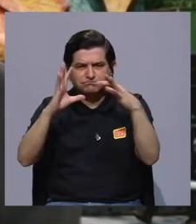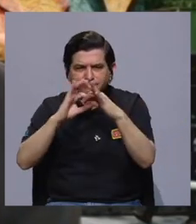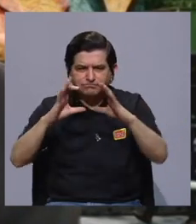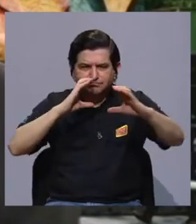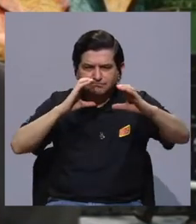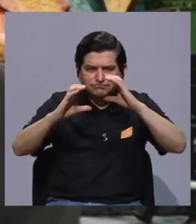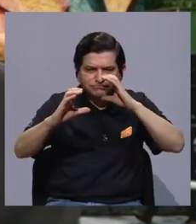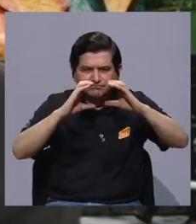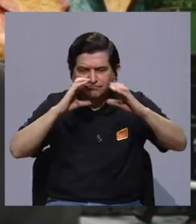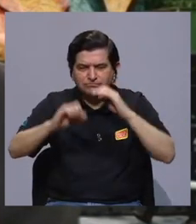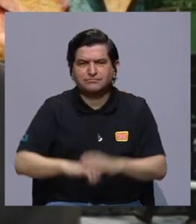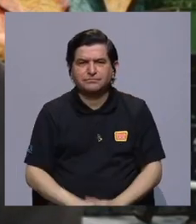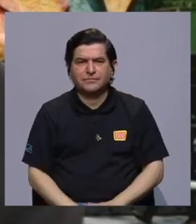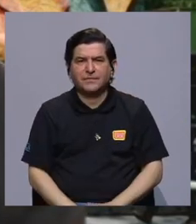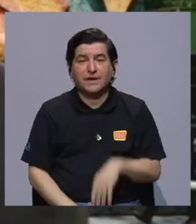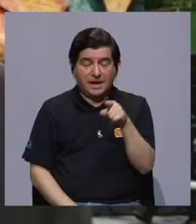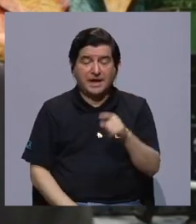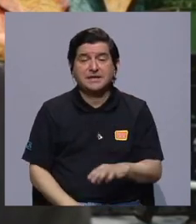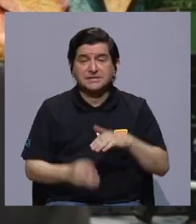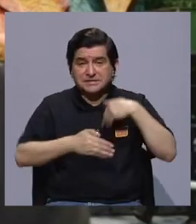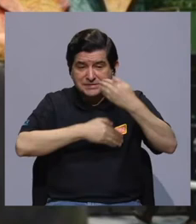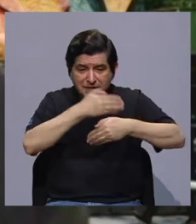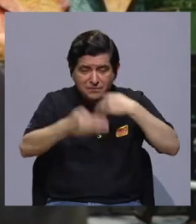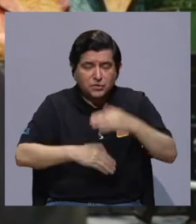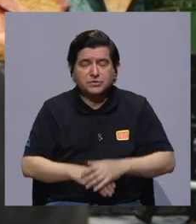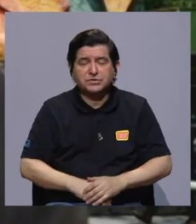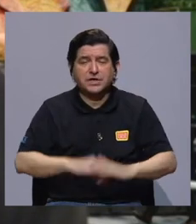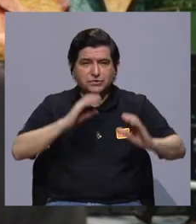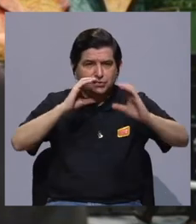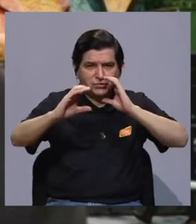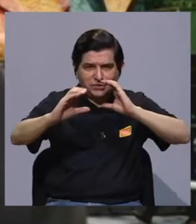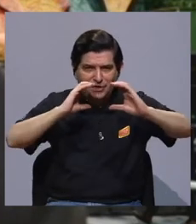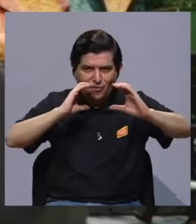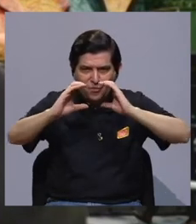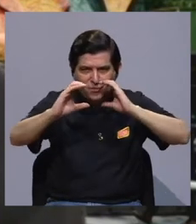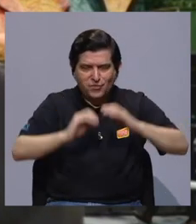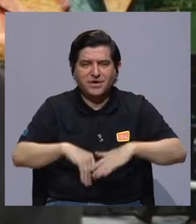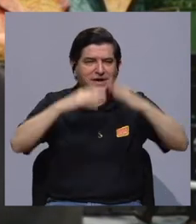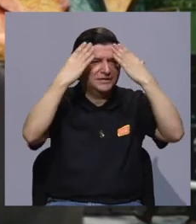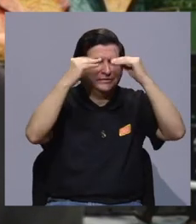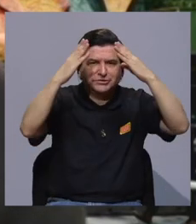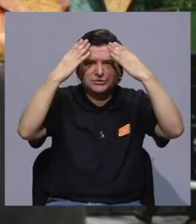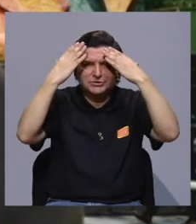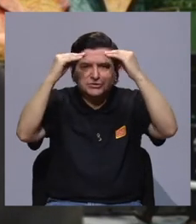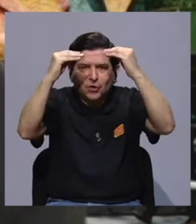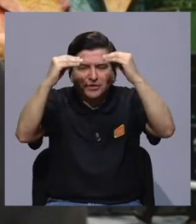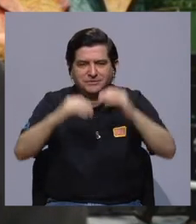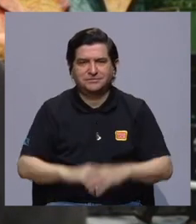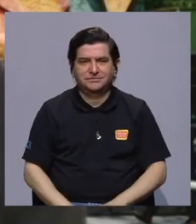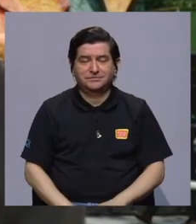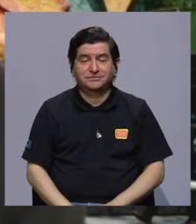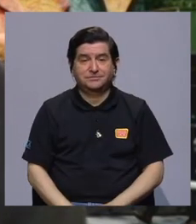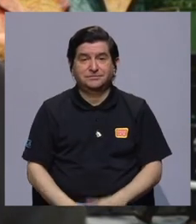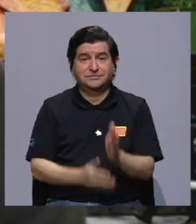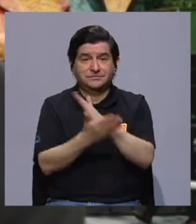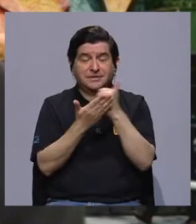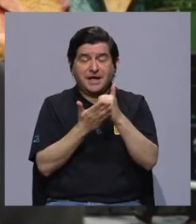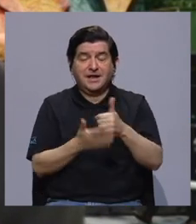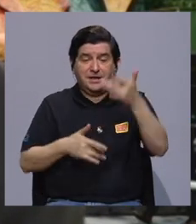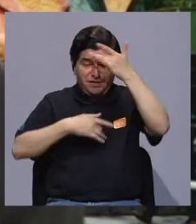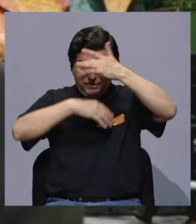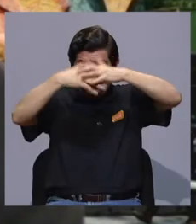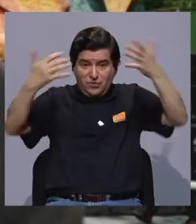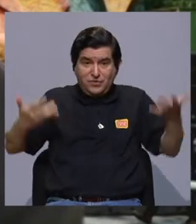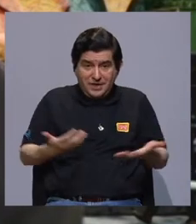articulación, la comunicación, los vasos comunicantes, las herramientas de comunicación e información. Bueno, algo que